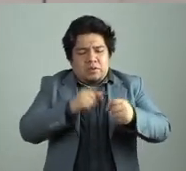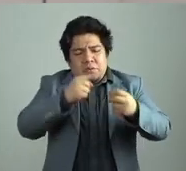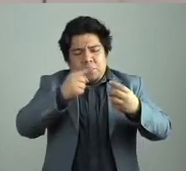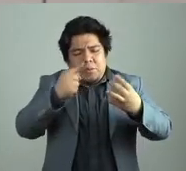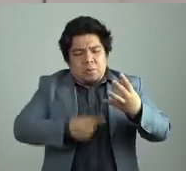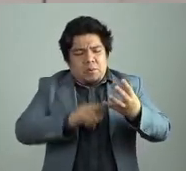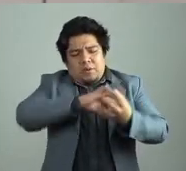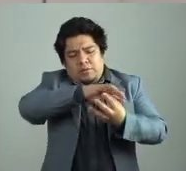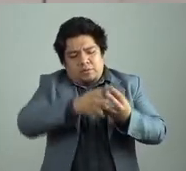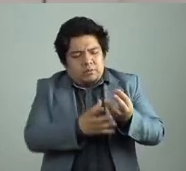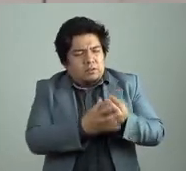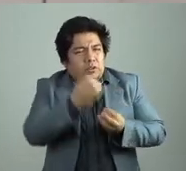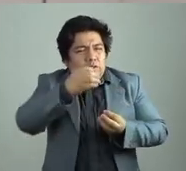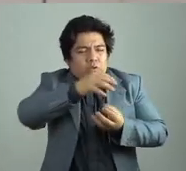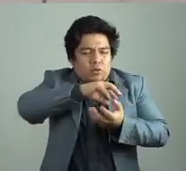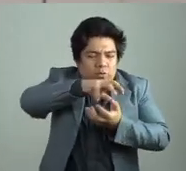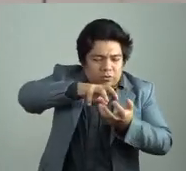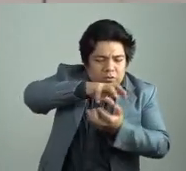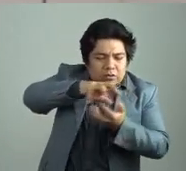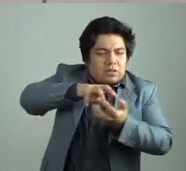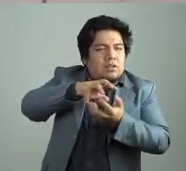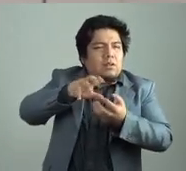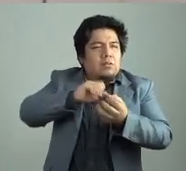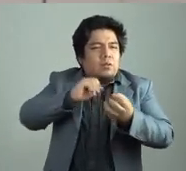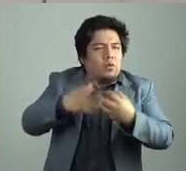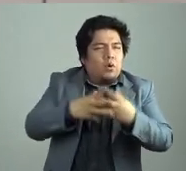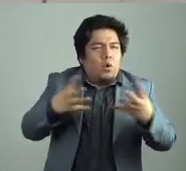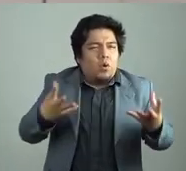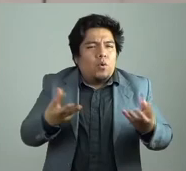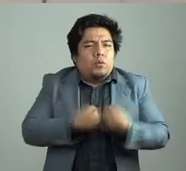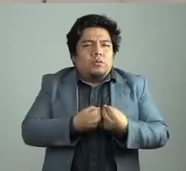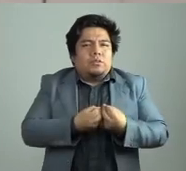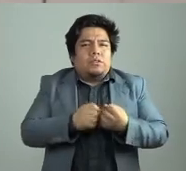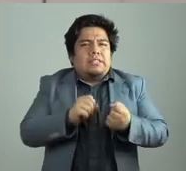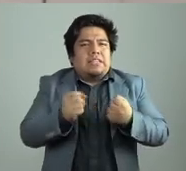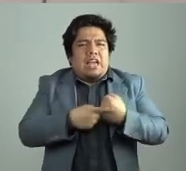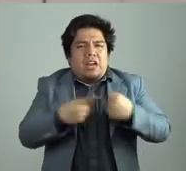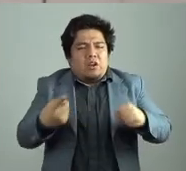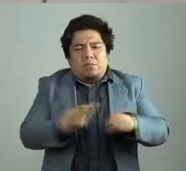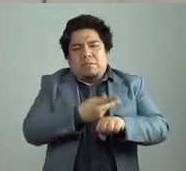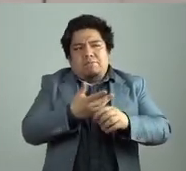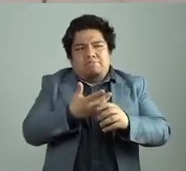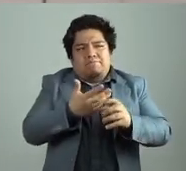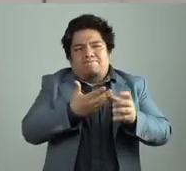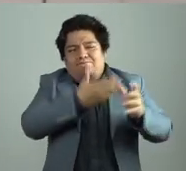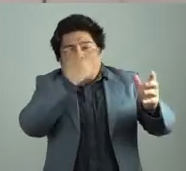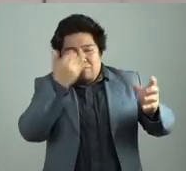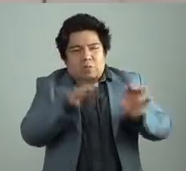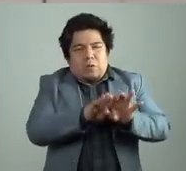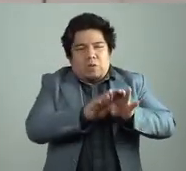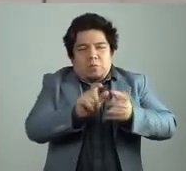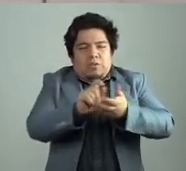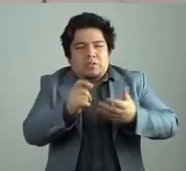de monstruo ahí, ¿no? Como una especie de milagro, monstruo, no sé, ¿no? Que